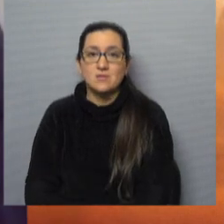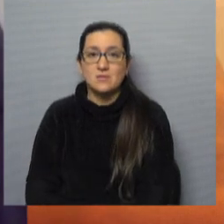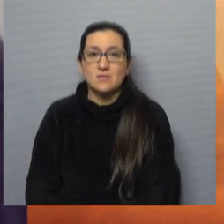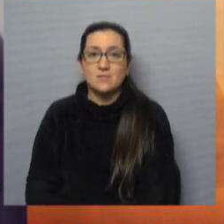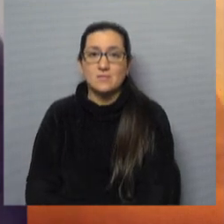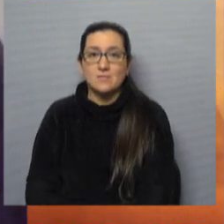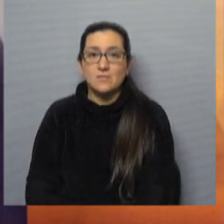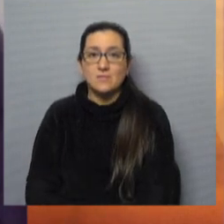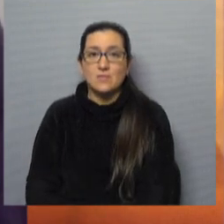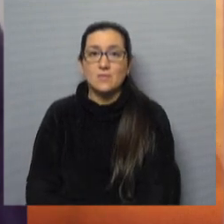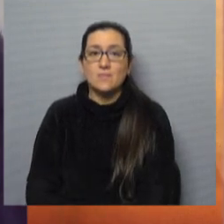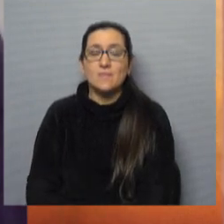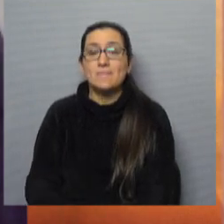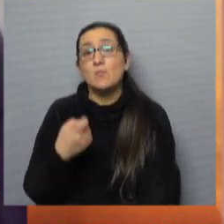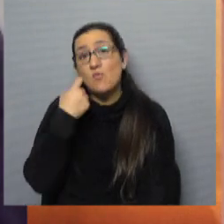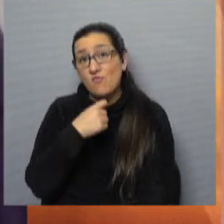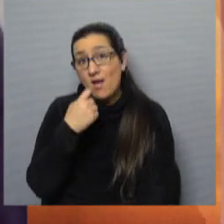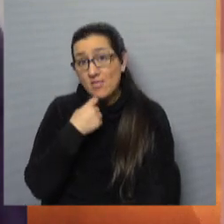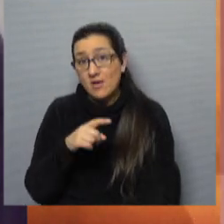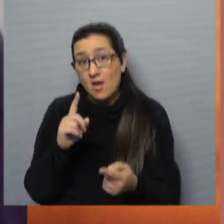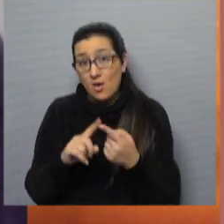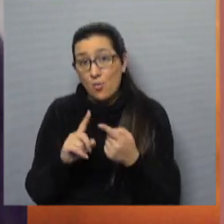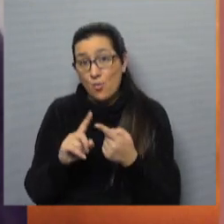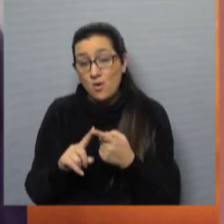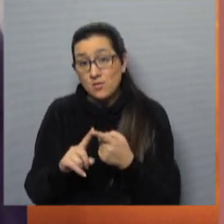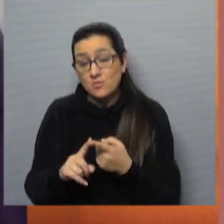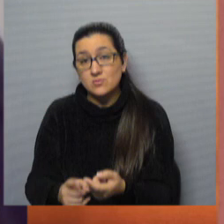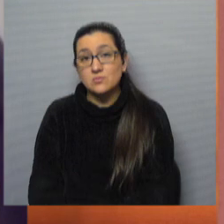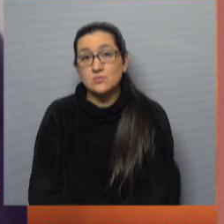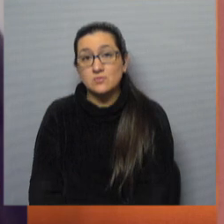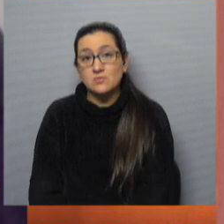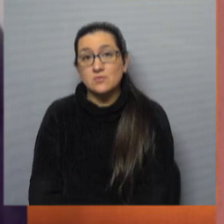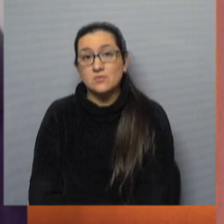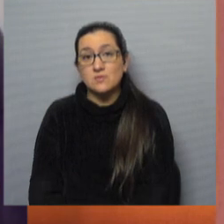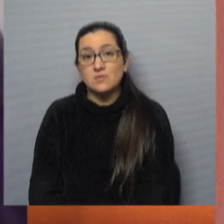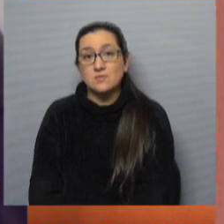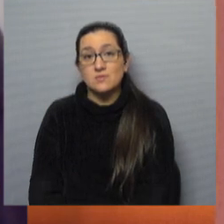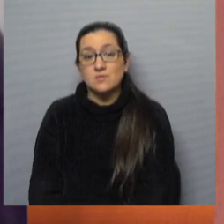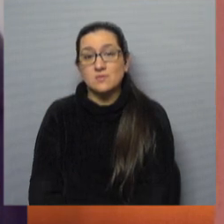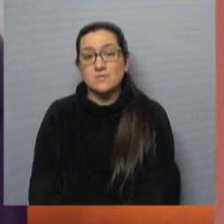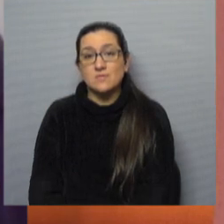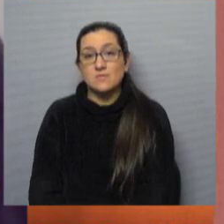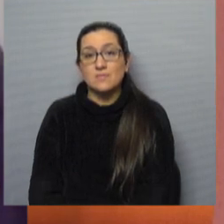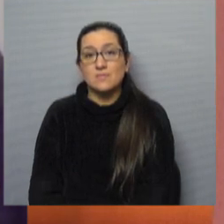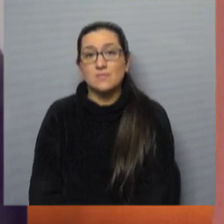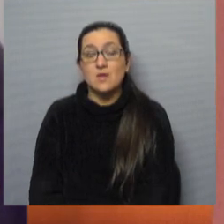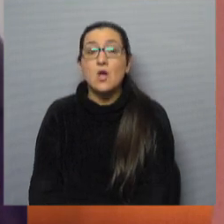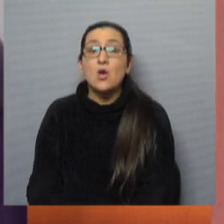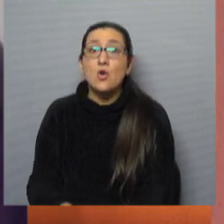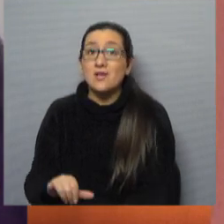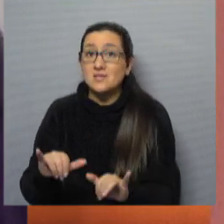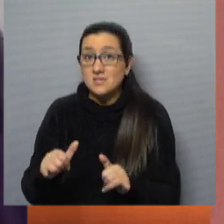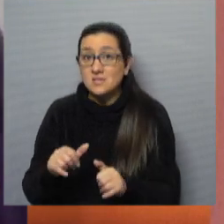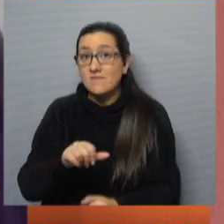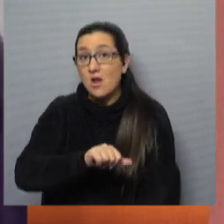A falta de esos acuerdos y en vigor, eso sí, lo que se había